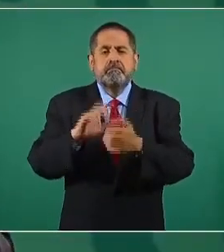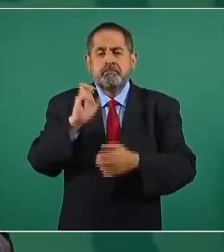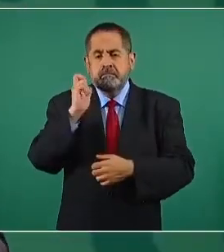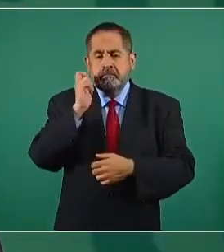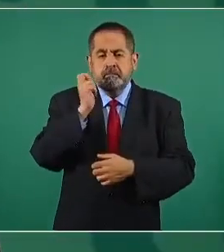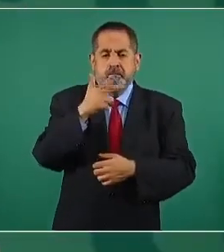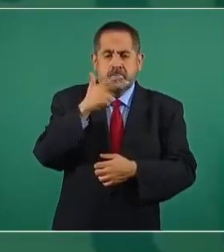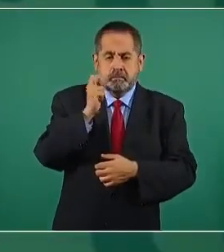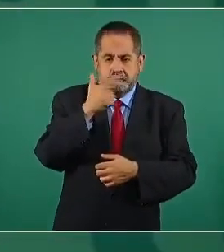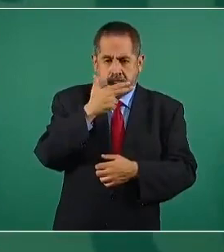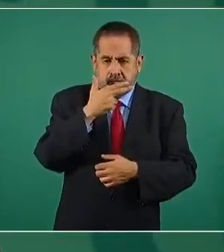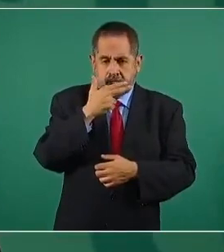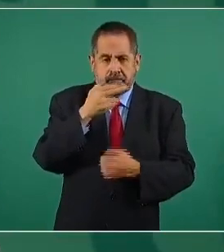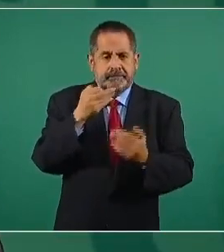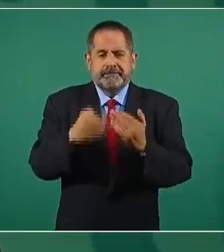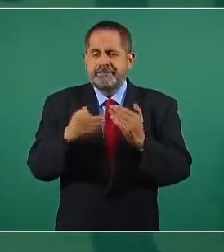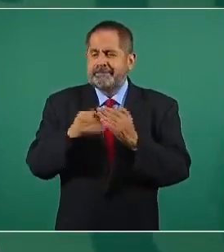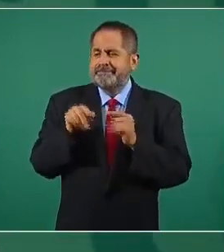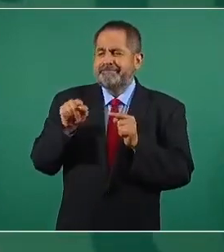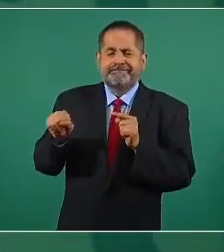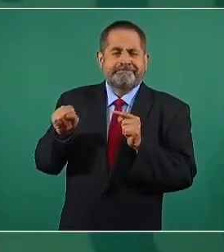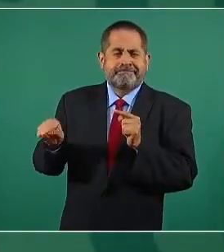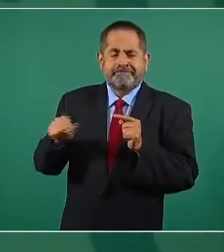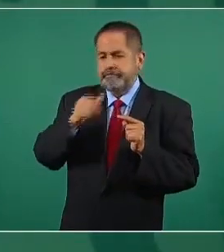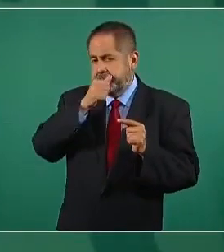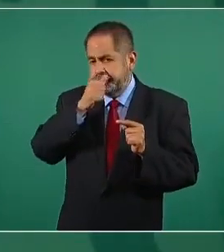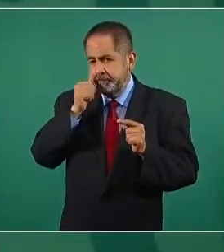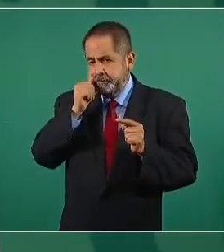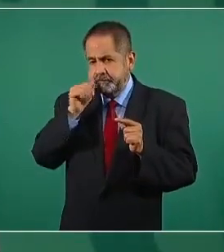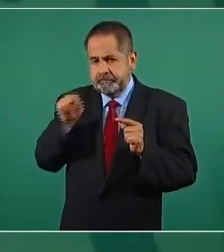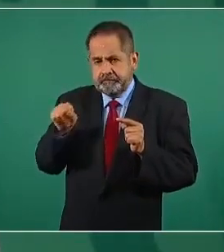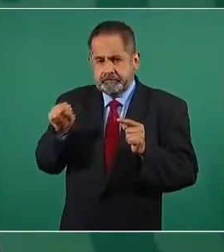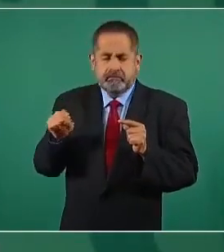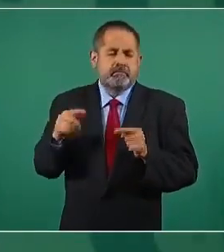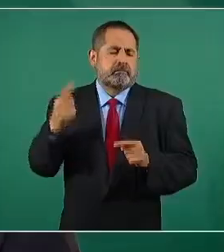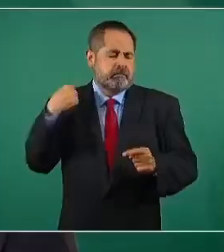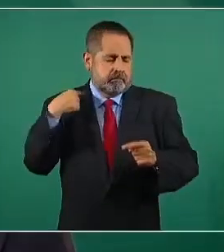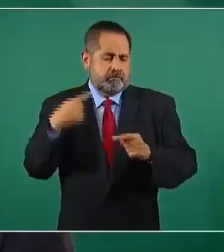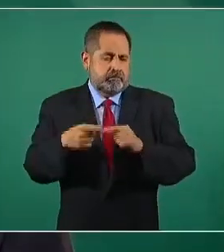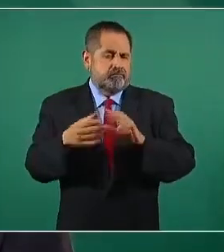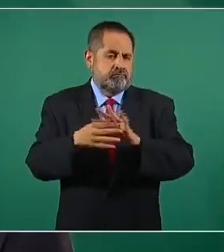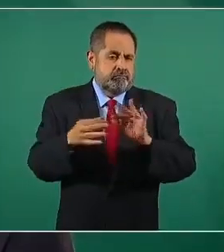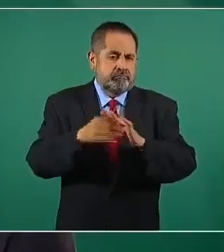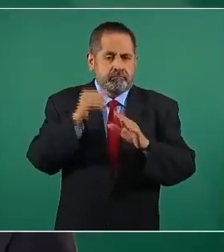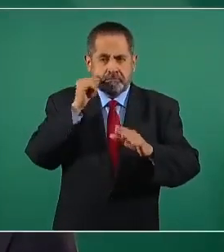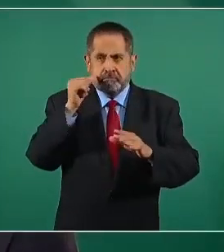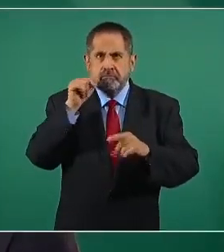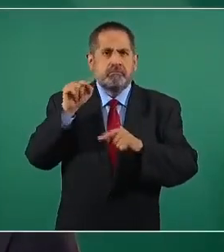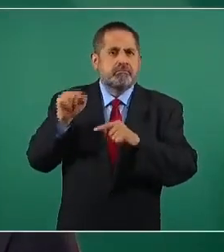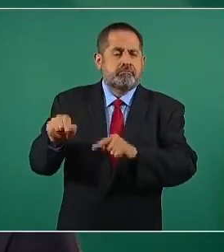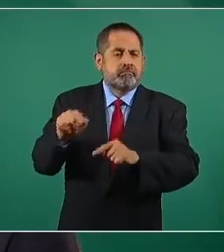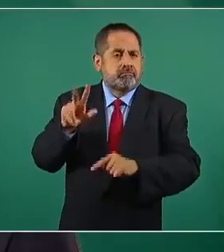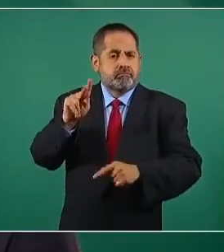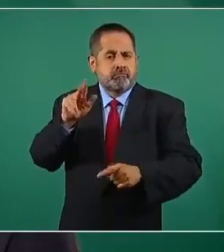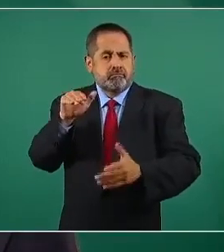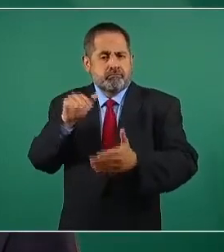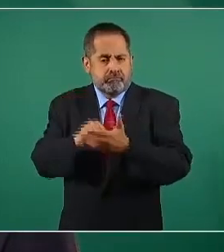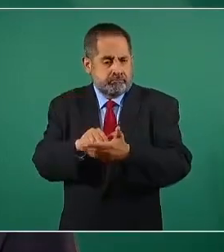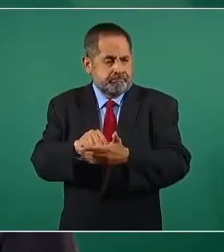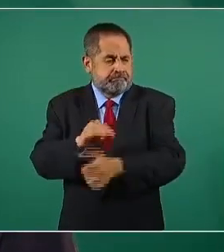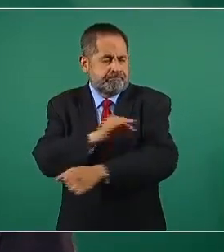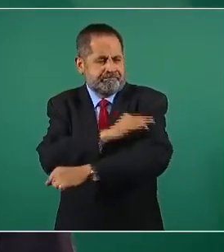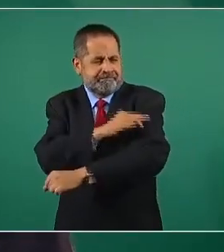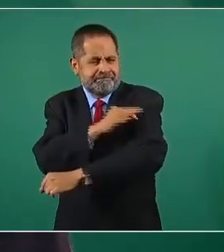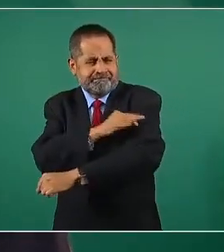Ya nada más queda Juárez y como hemos visto, ayer fueron 80 mil vacunas